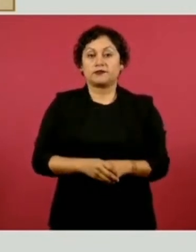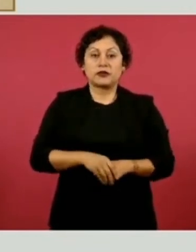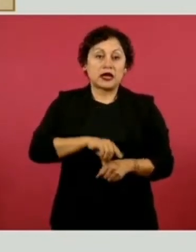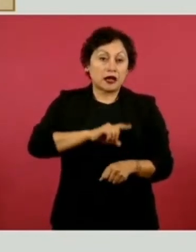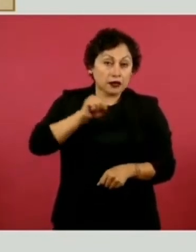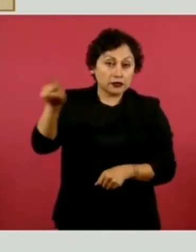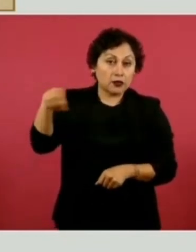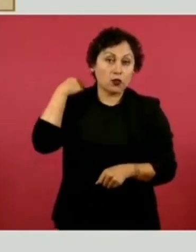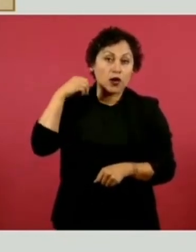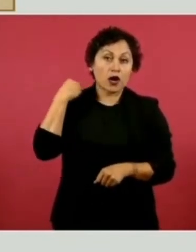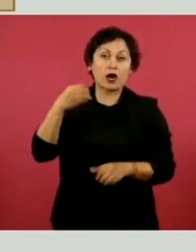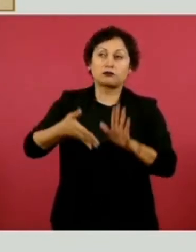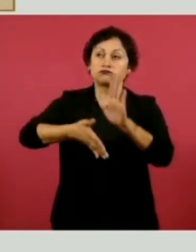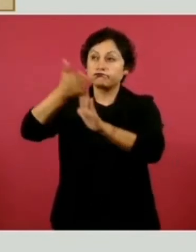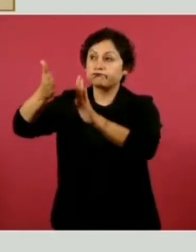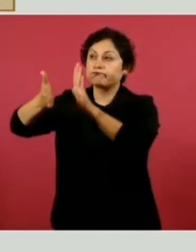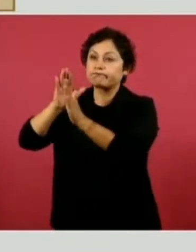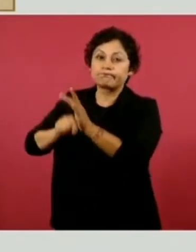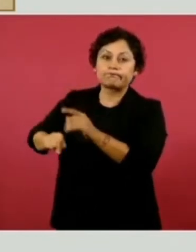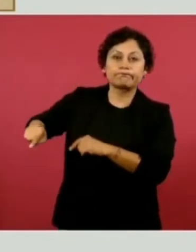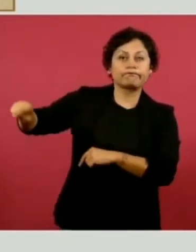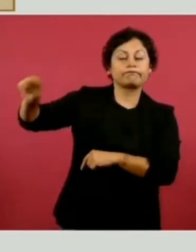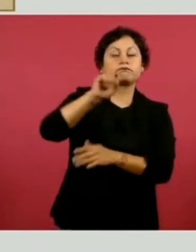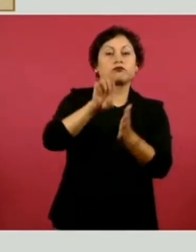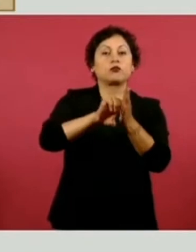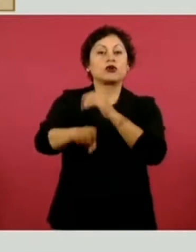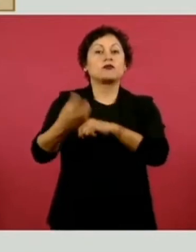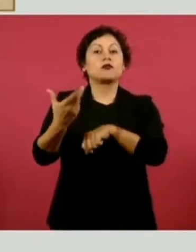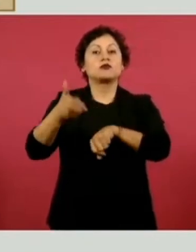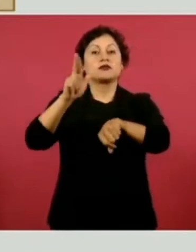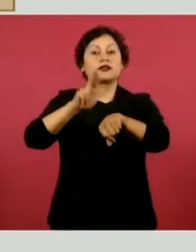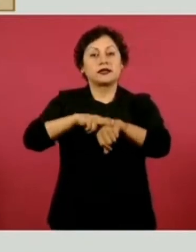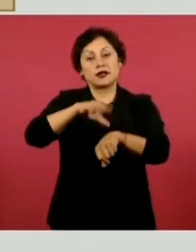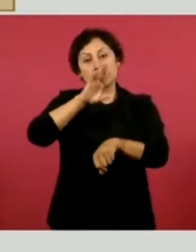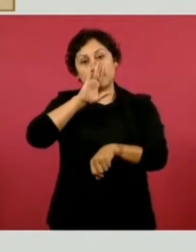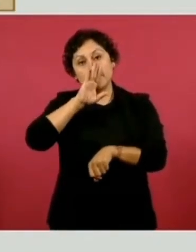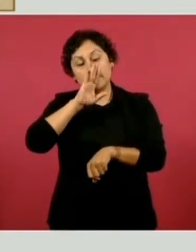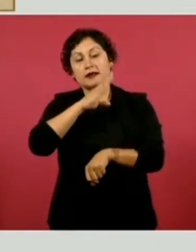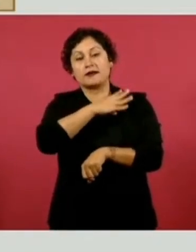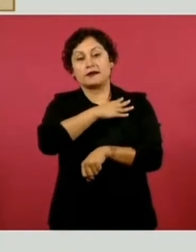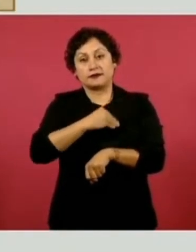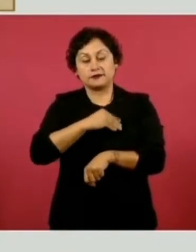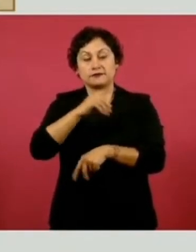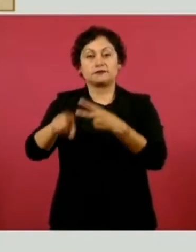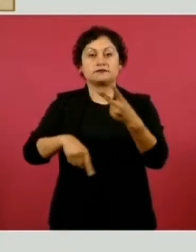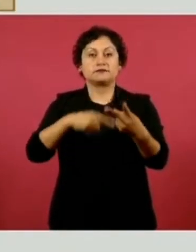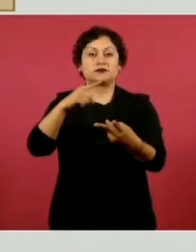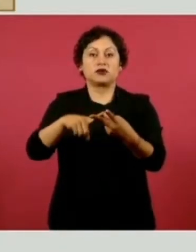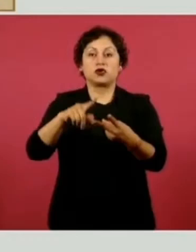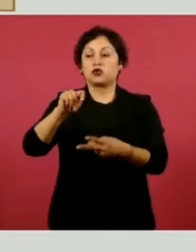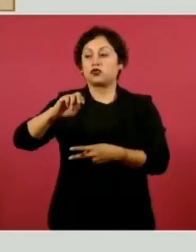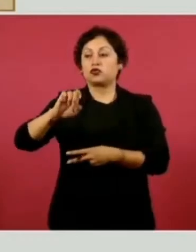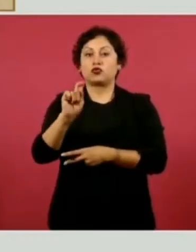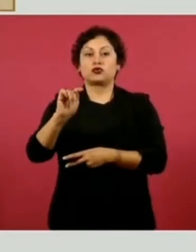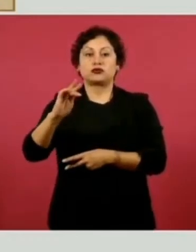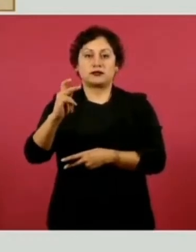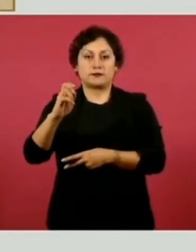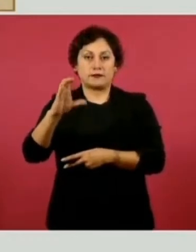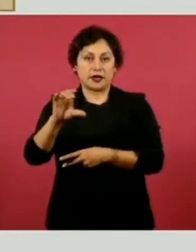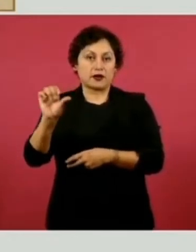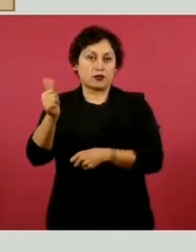obras, el Hospital Materno Infantil en Oaxaca, el Hospital de Tustepec, que se está haciendo con la